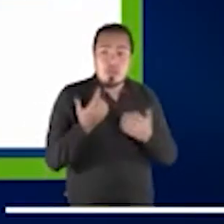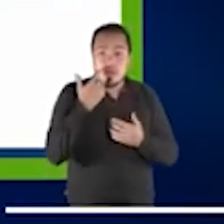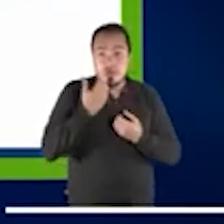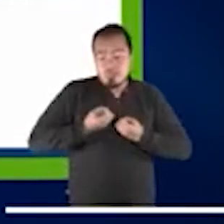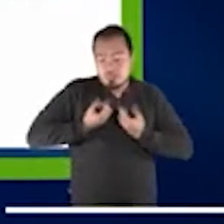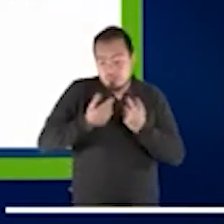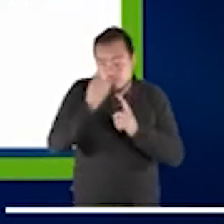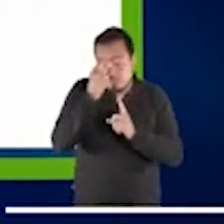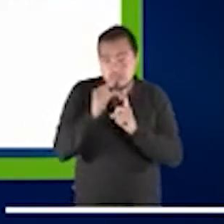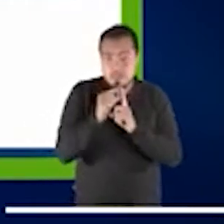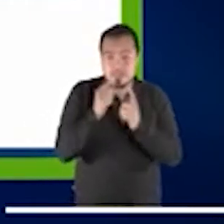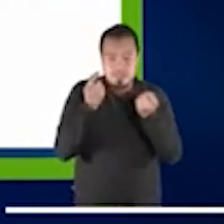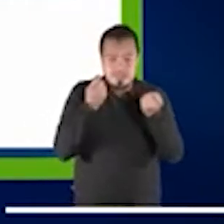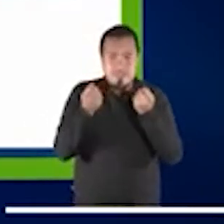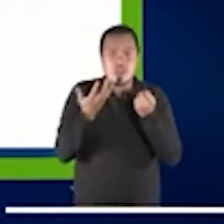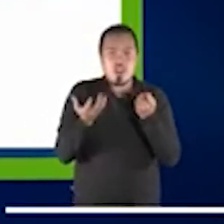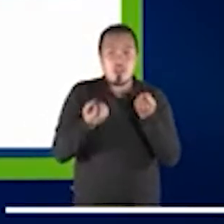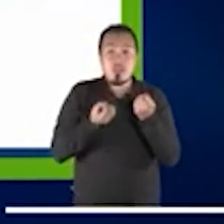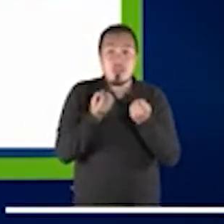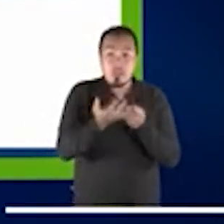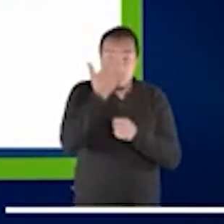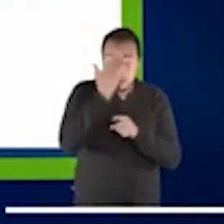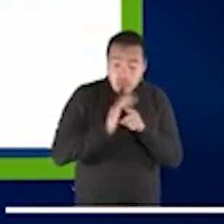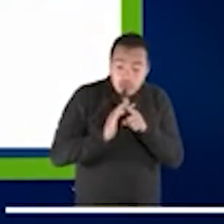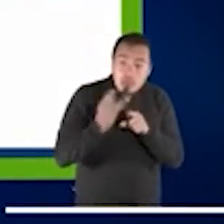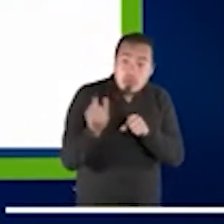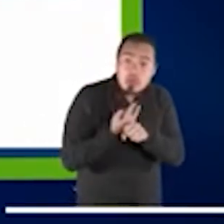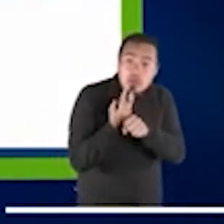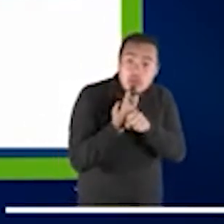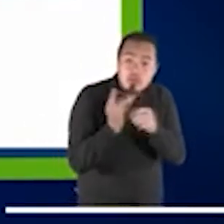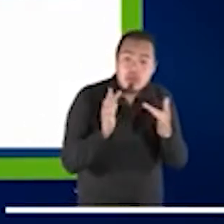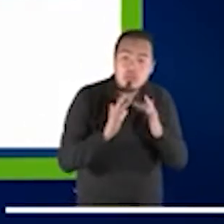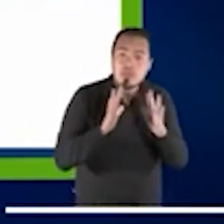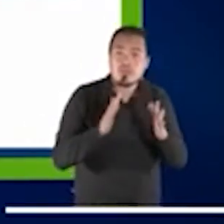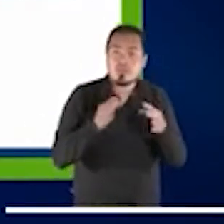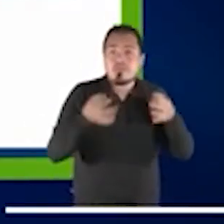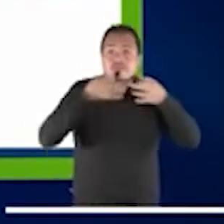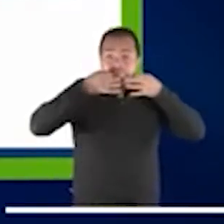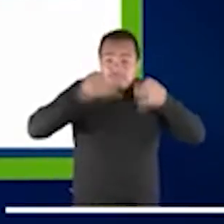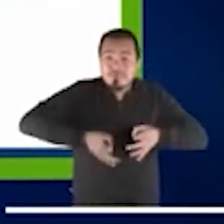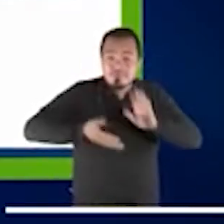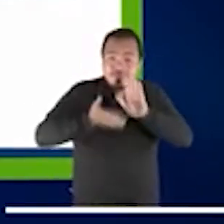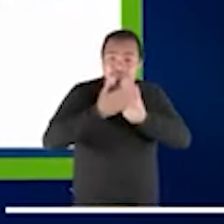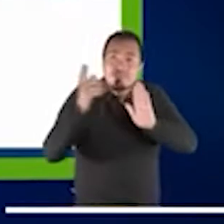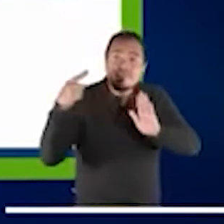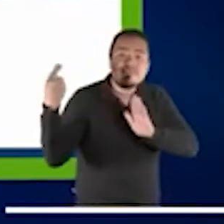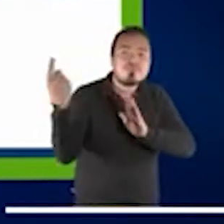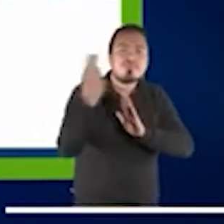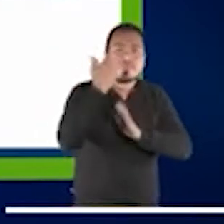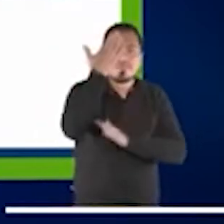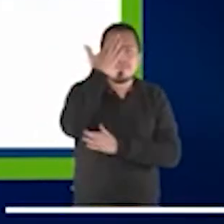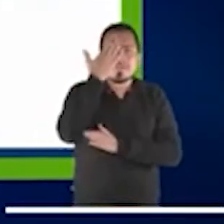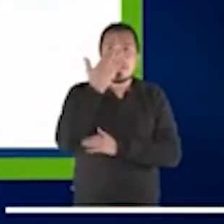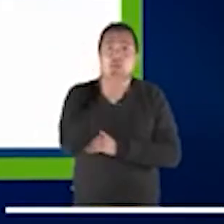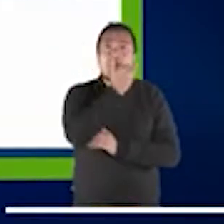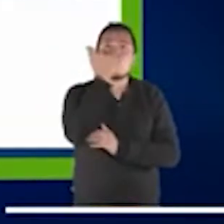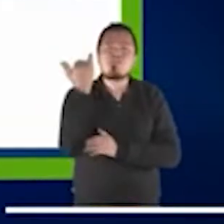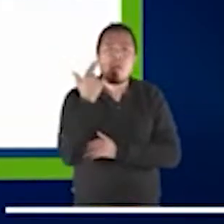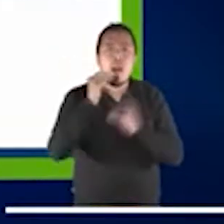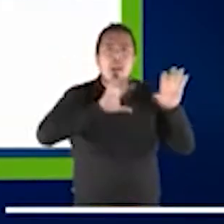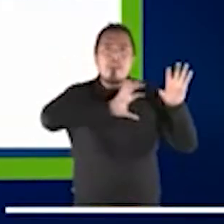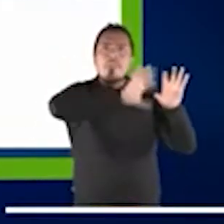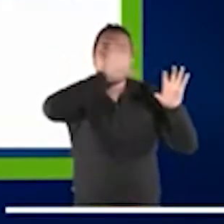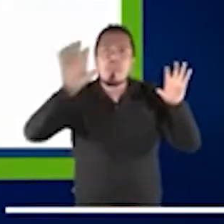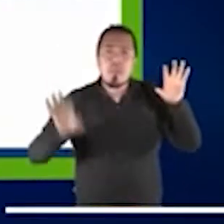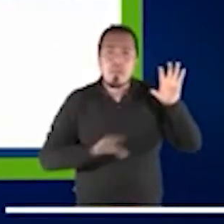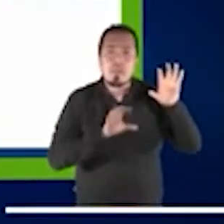alternativas y las medidas de justicia restaurativa, la realidad puede ser en muchos países muy distinta. Y es decir